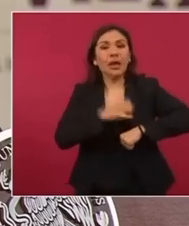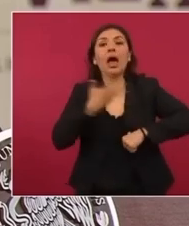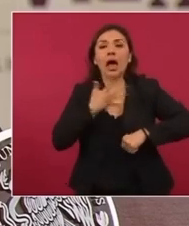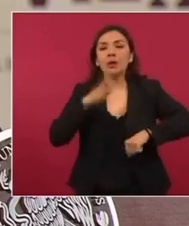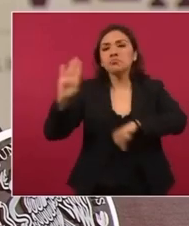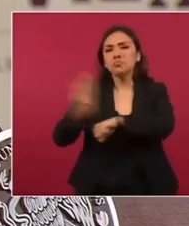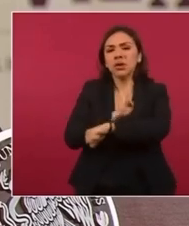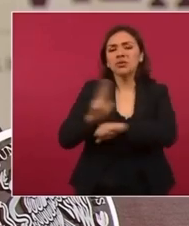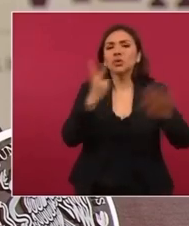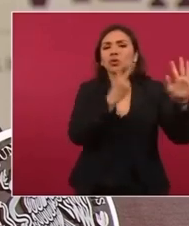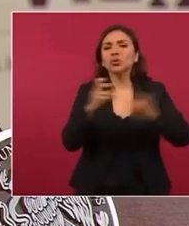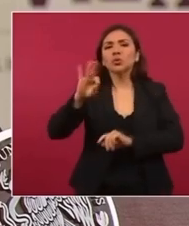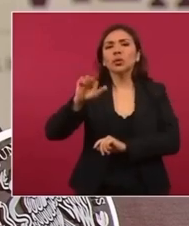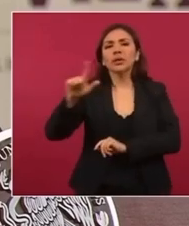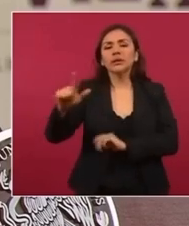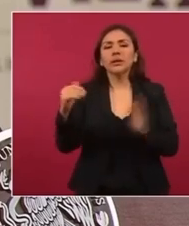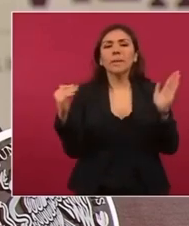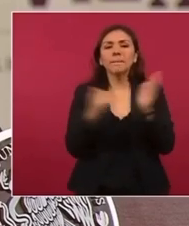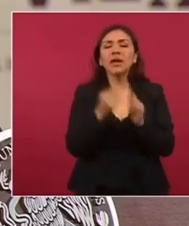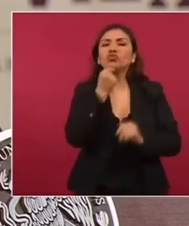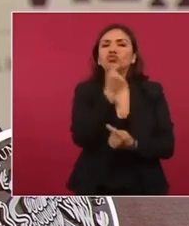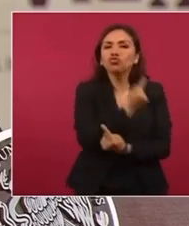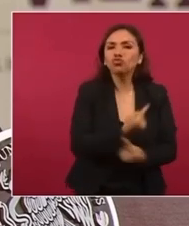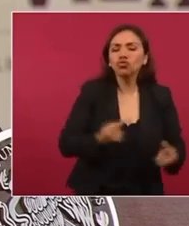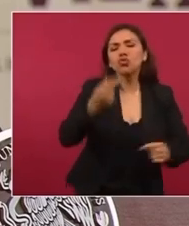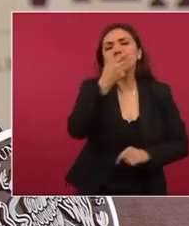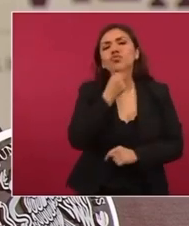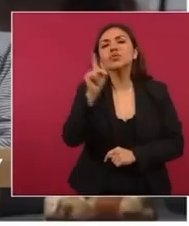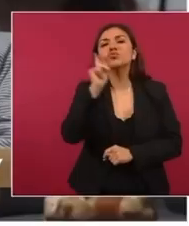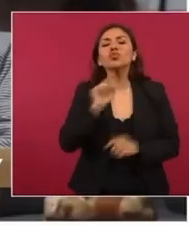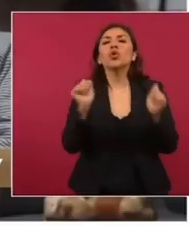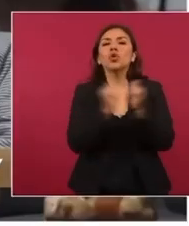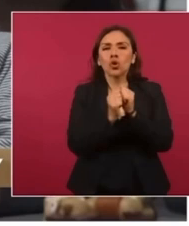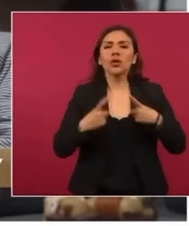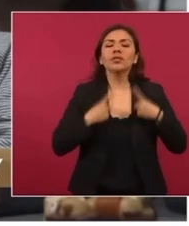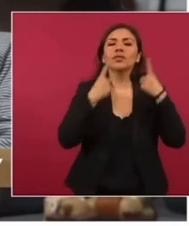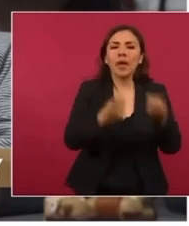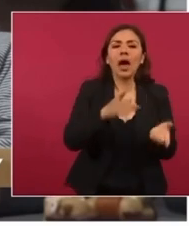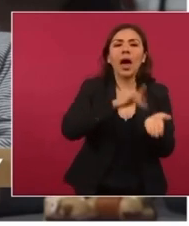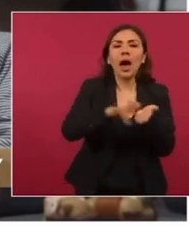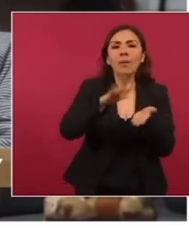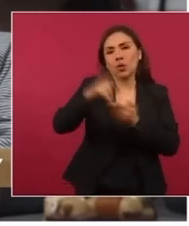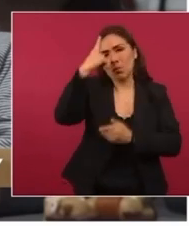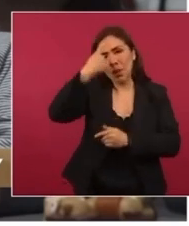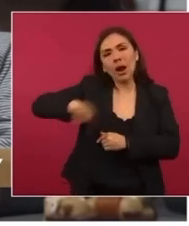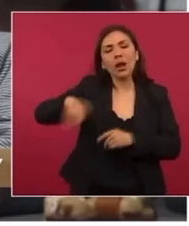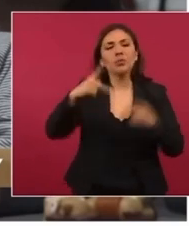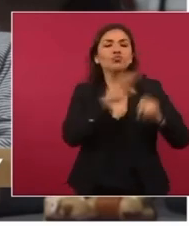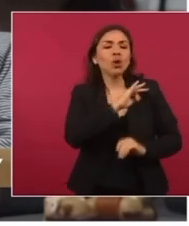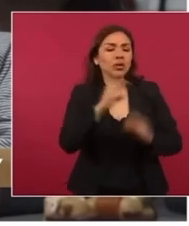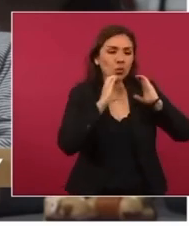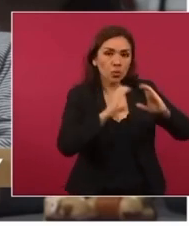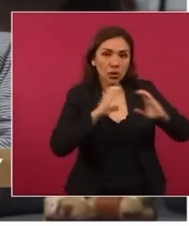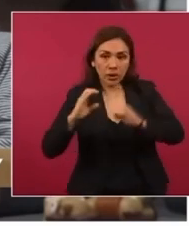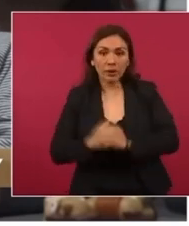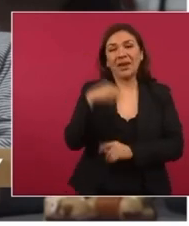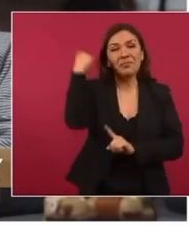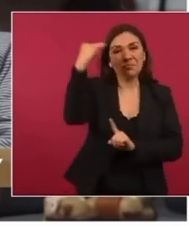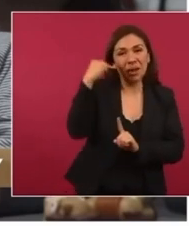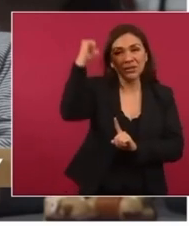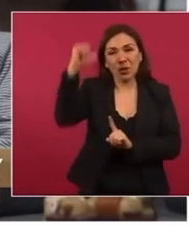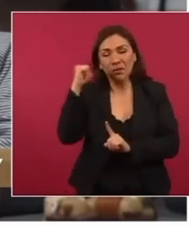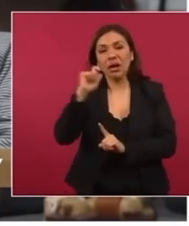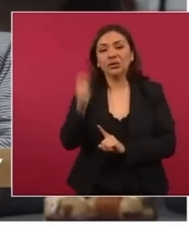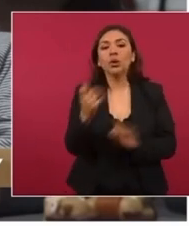doscientos cuarenta y siete mil niñas y niños que se les otorga un apoyo para su cuidado. La inversión social